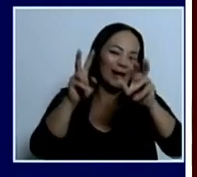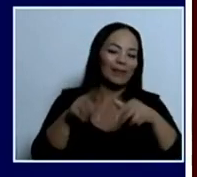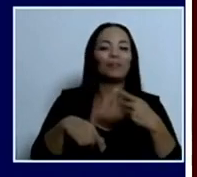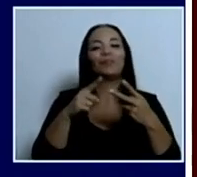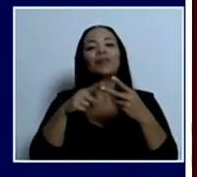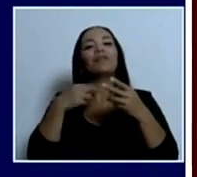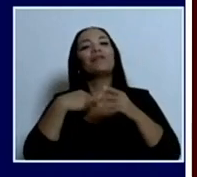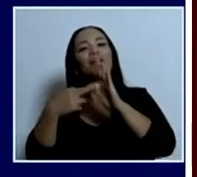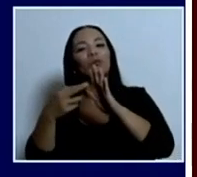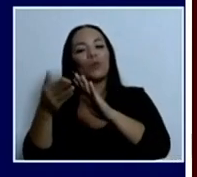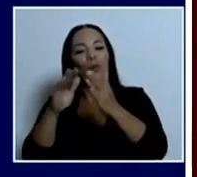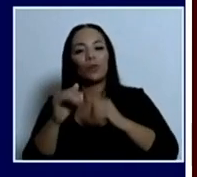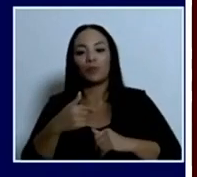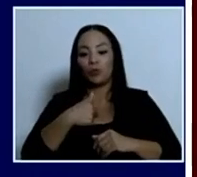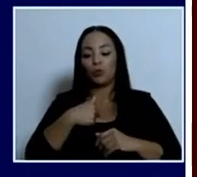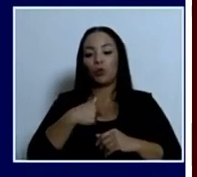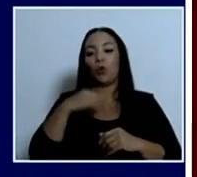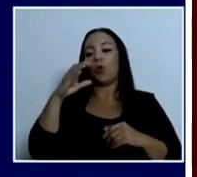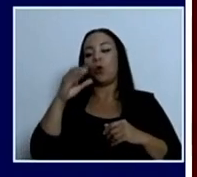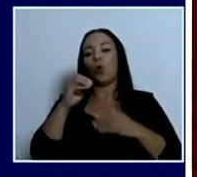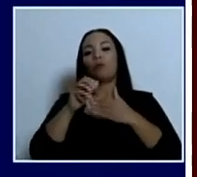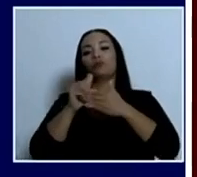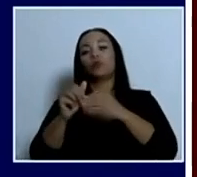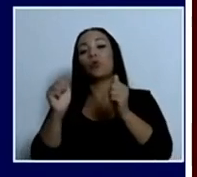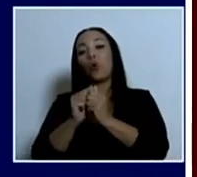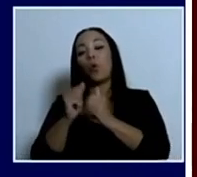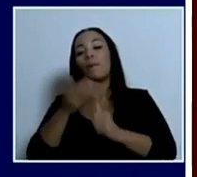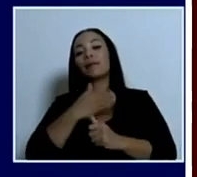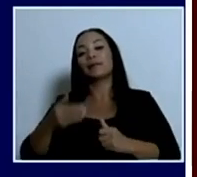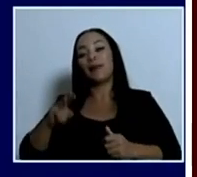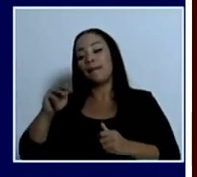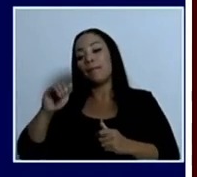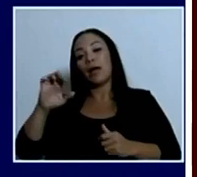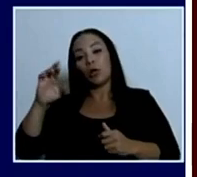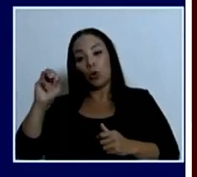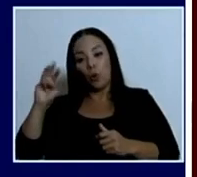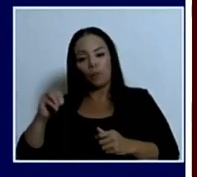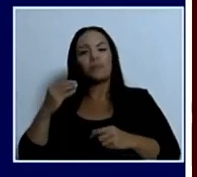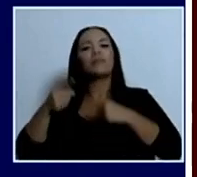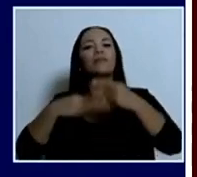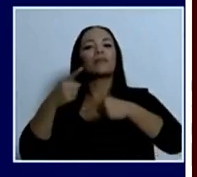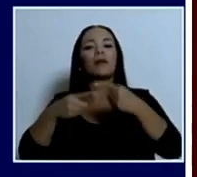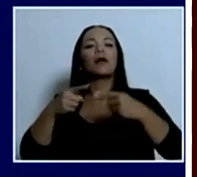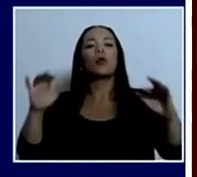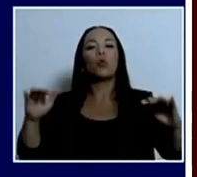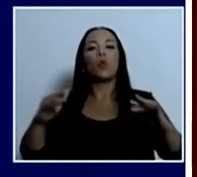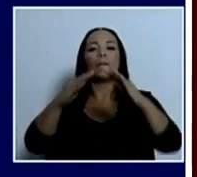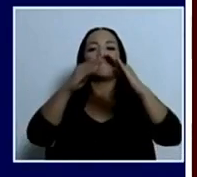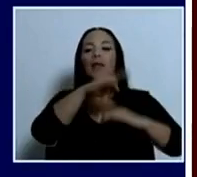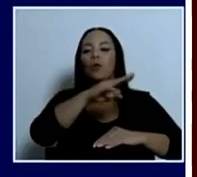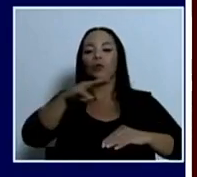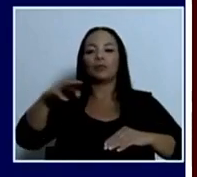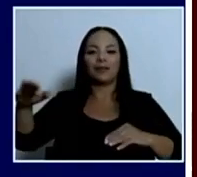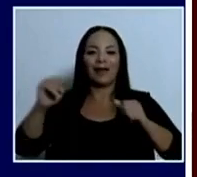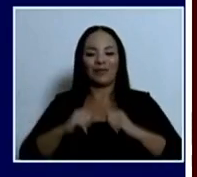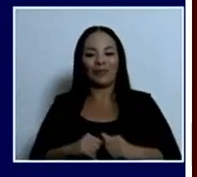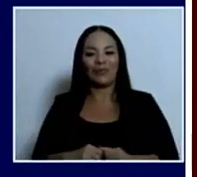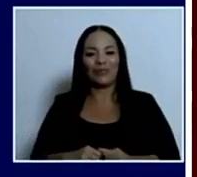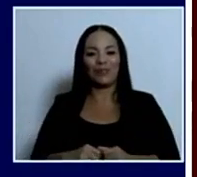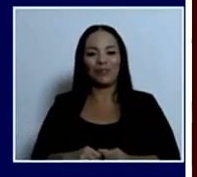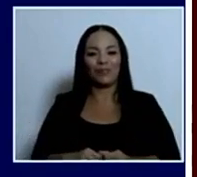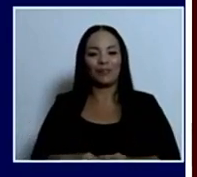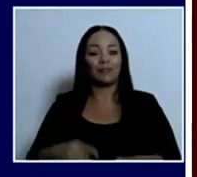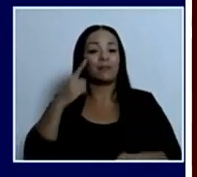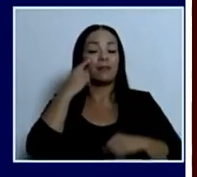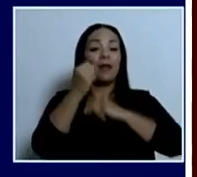copresidir junto con el presidente Macron la Cumbre de los Oceanos. Pero resulta que desde el año